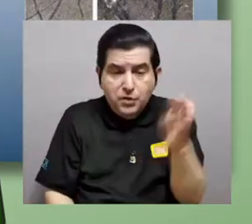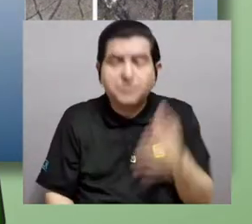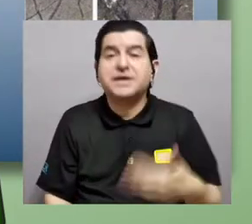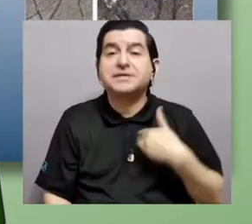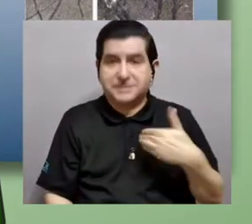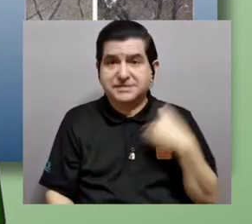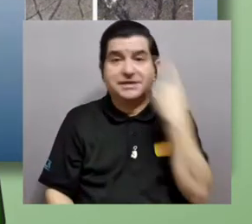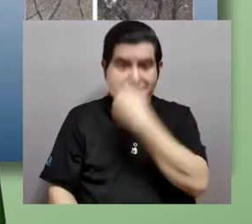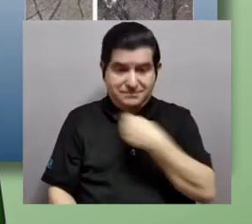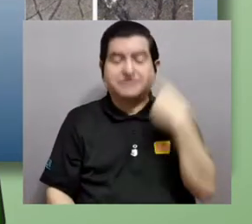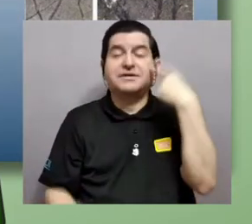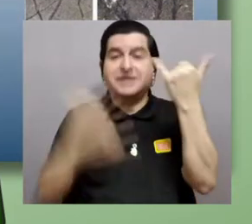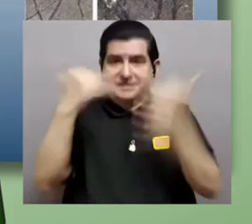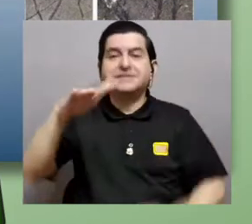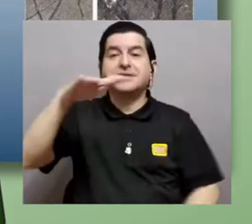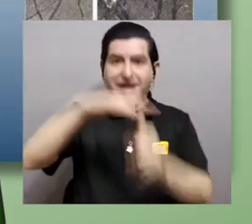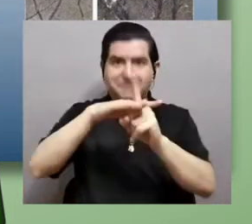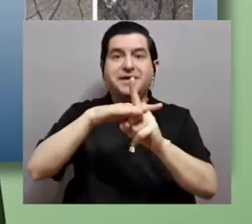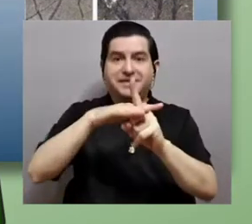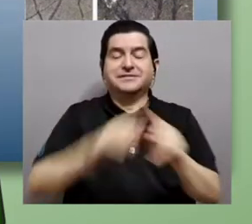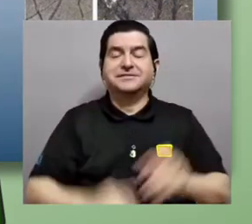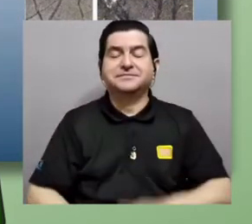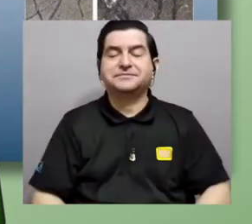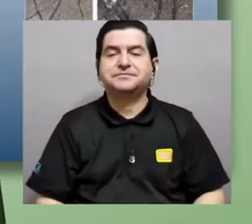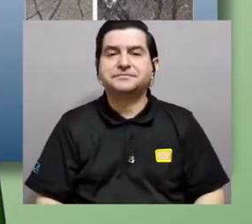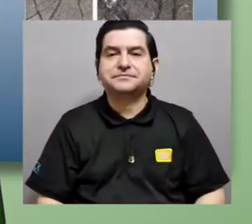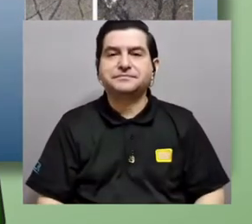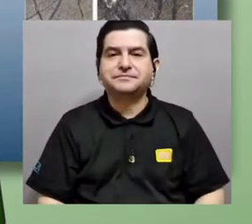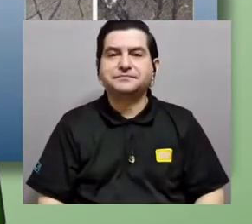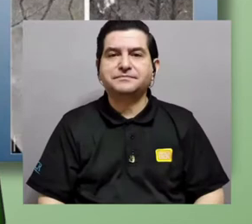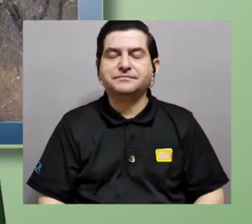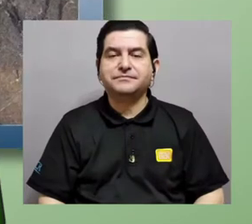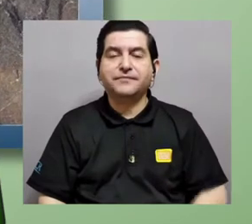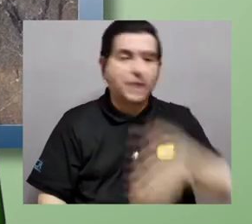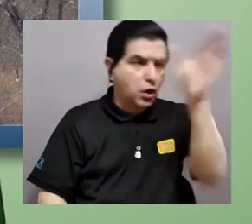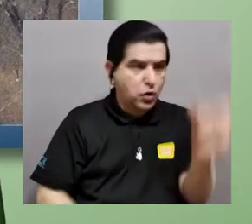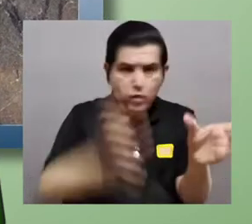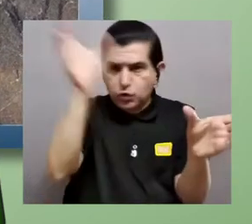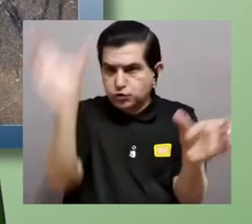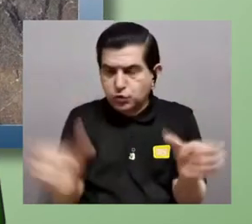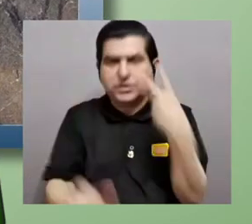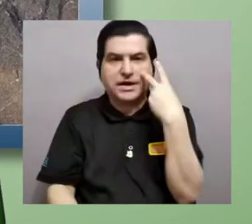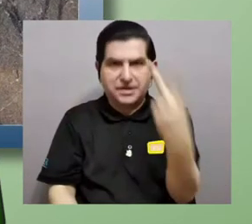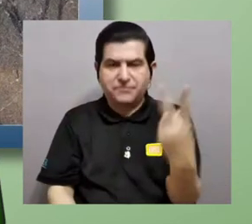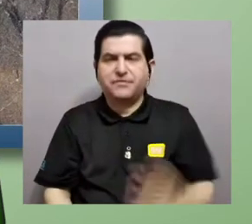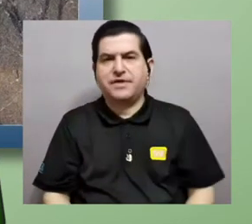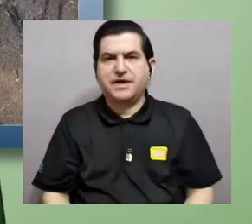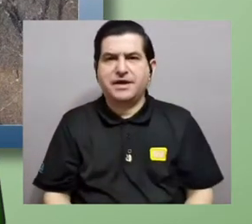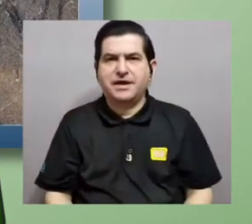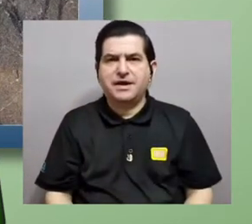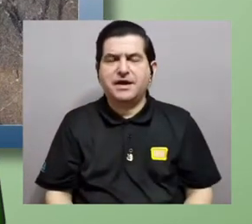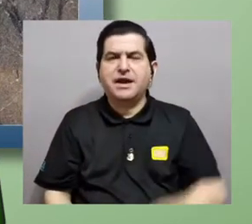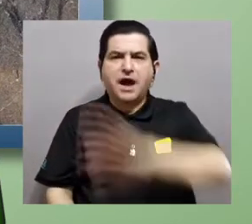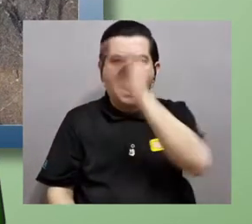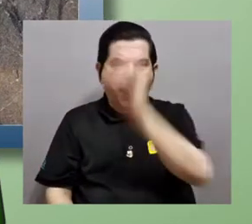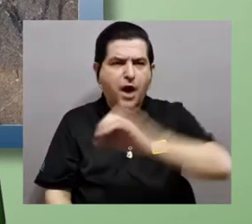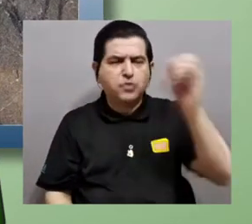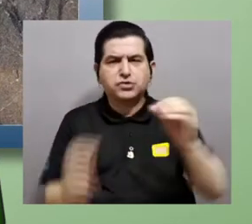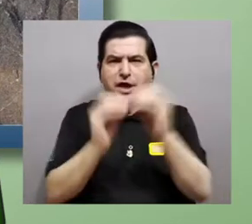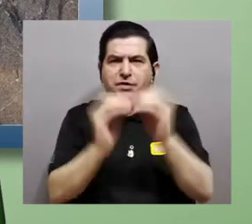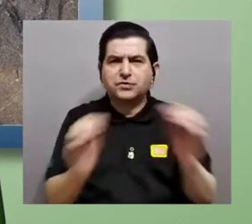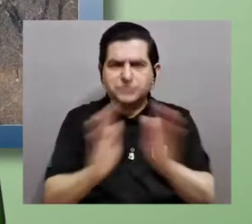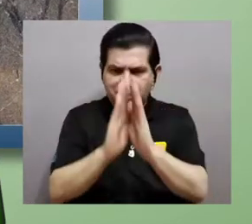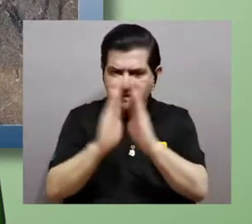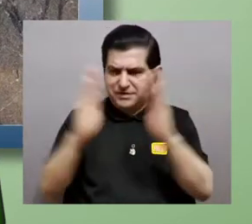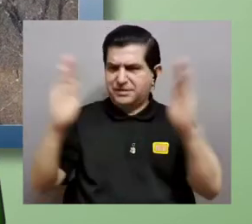con mandíbula hacen su aparición también en el silúrico. Los bloques continentales, aquí se puede ver que los océanos son mucho más